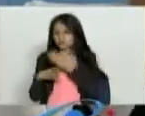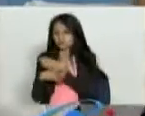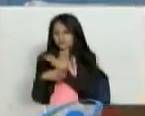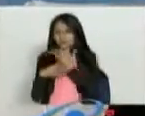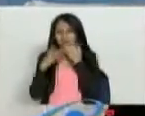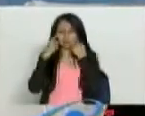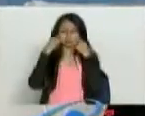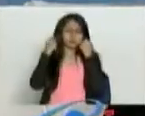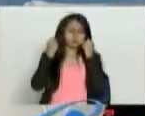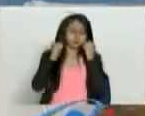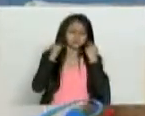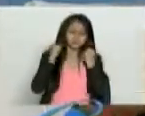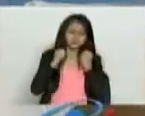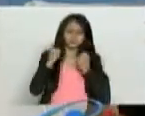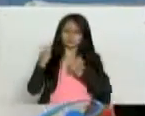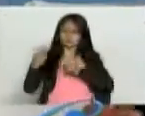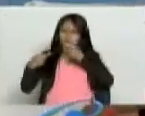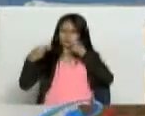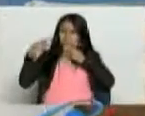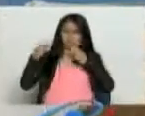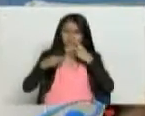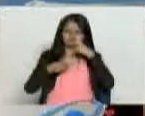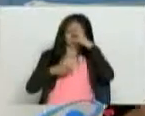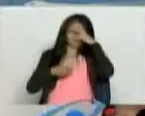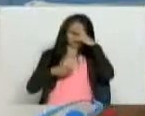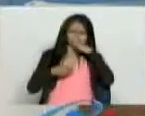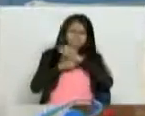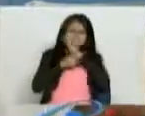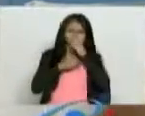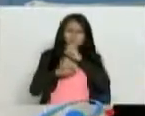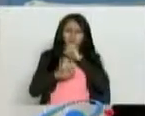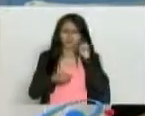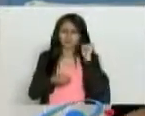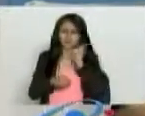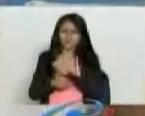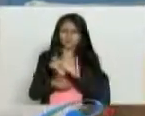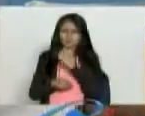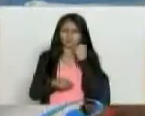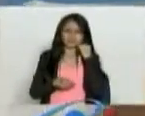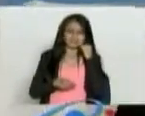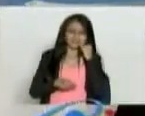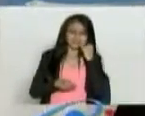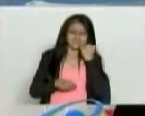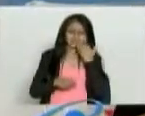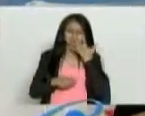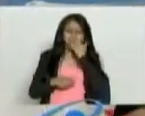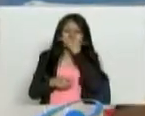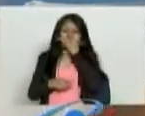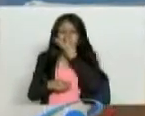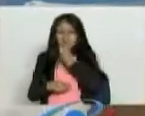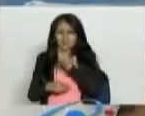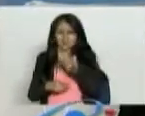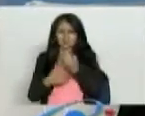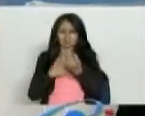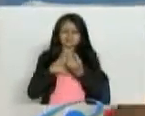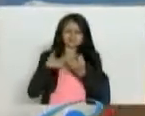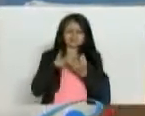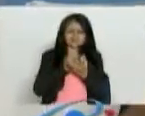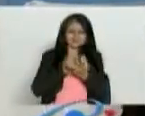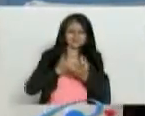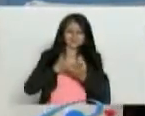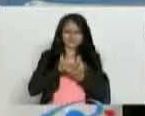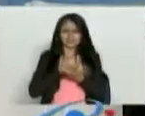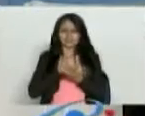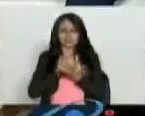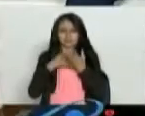peleas, con rabias, con odios, con envidias, con maldades, con rencores, con